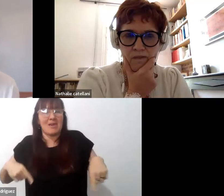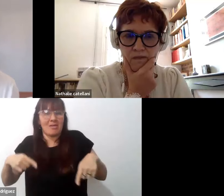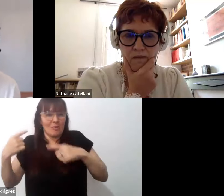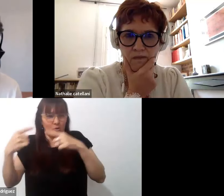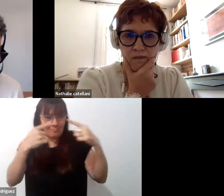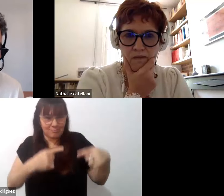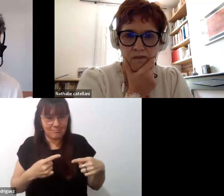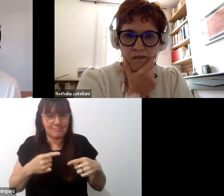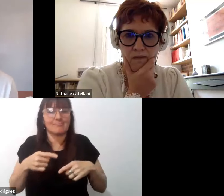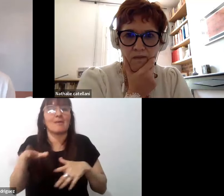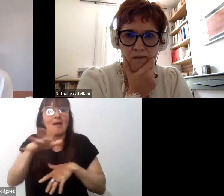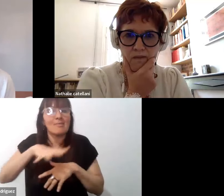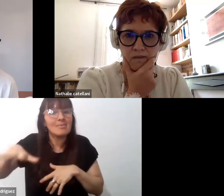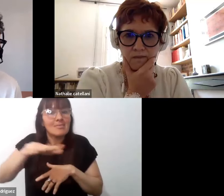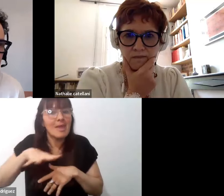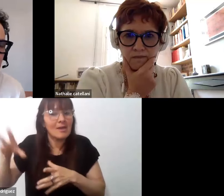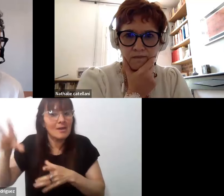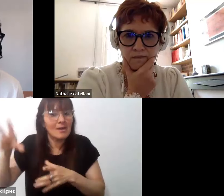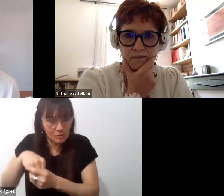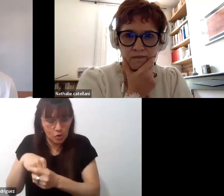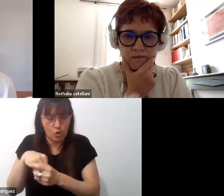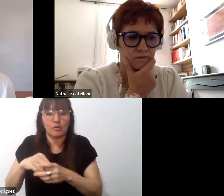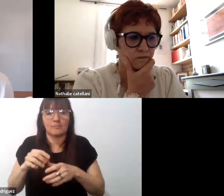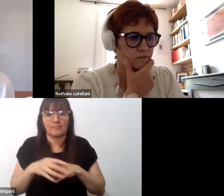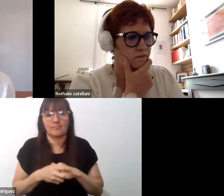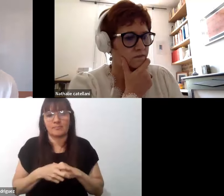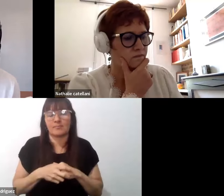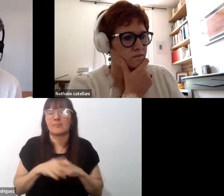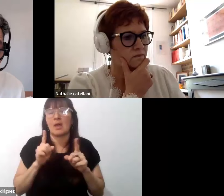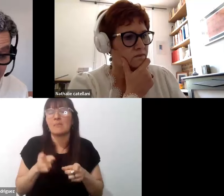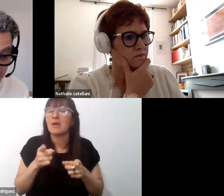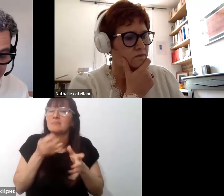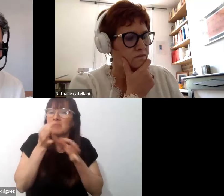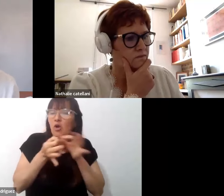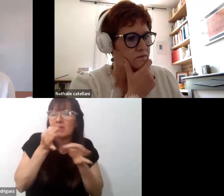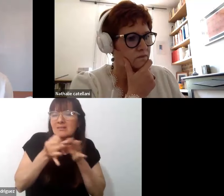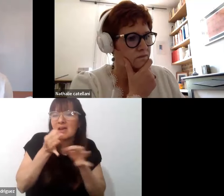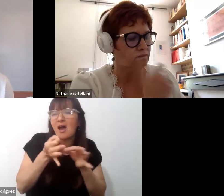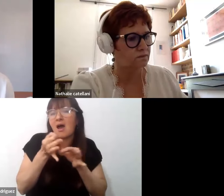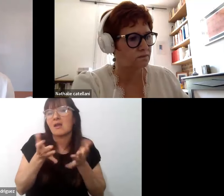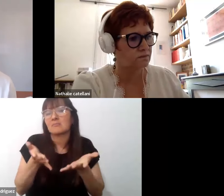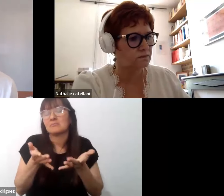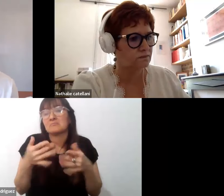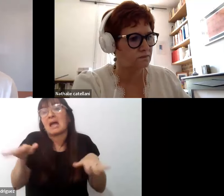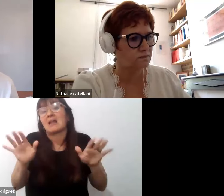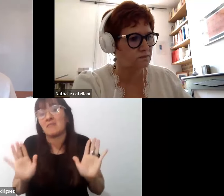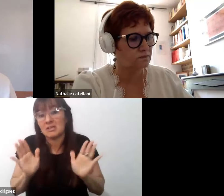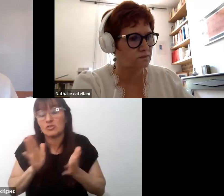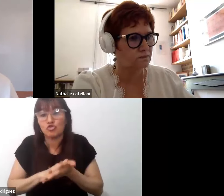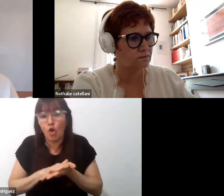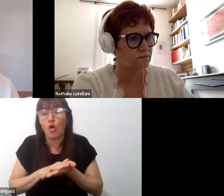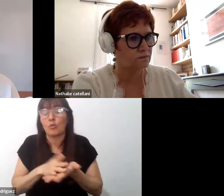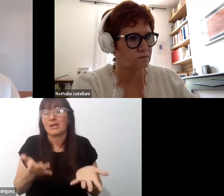esos territorios y por qué íbamos a conversar tal vez sobre qué tipo de saberes y de